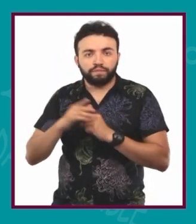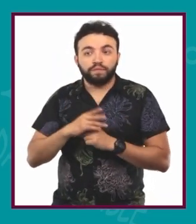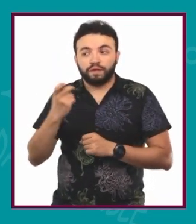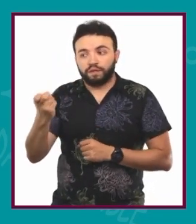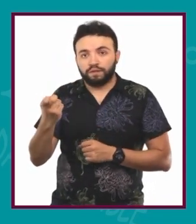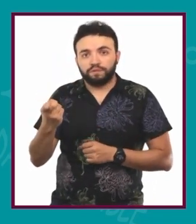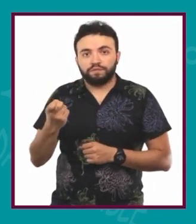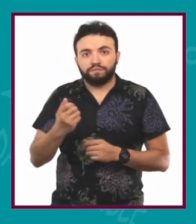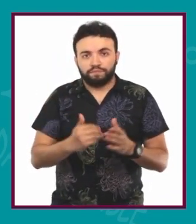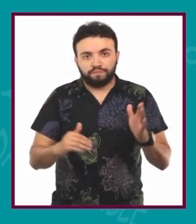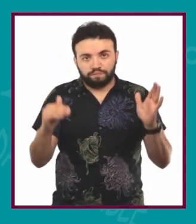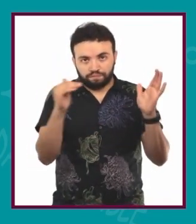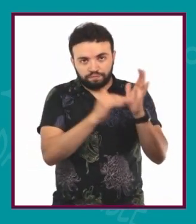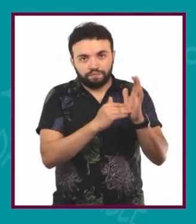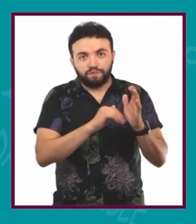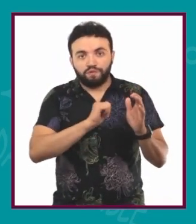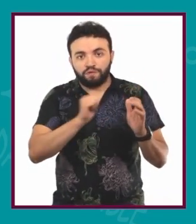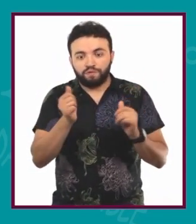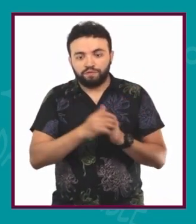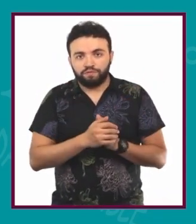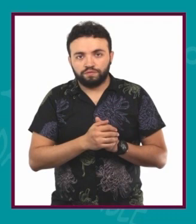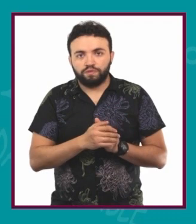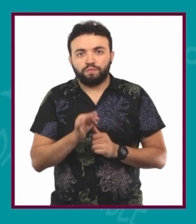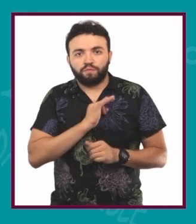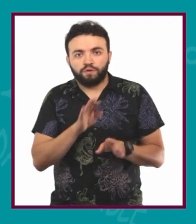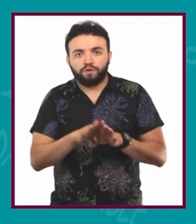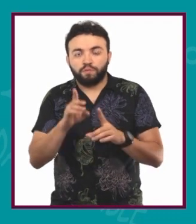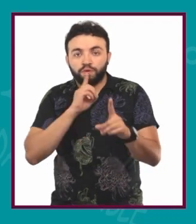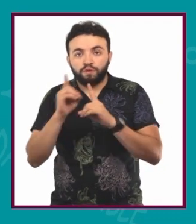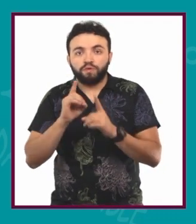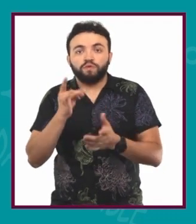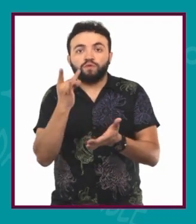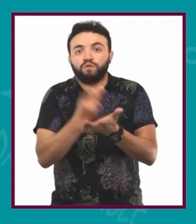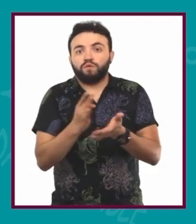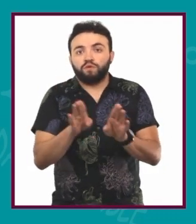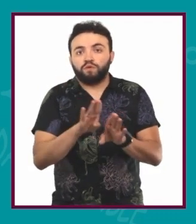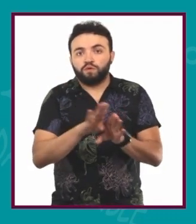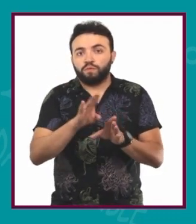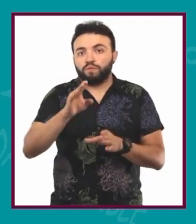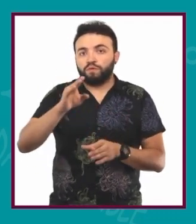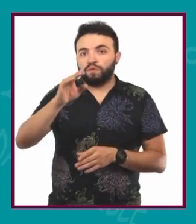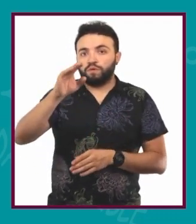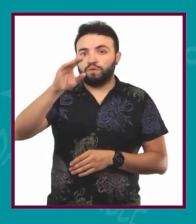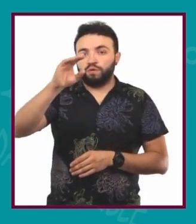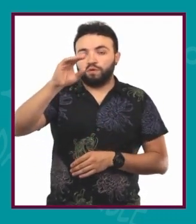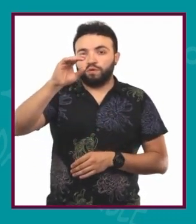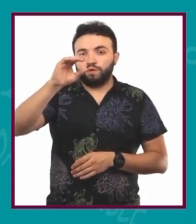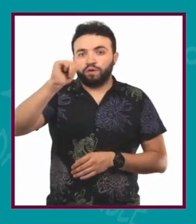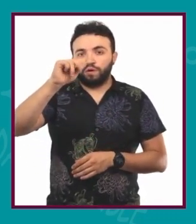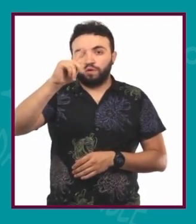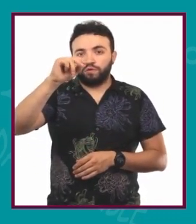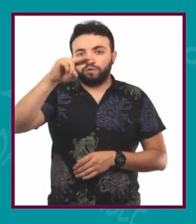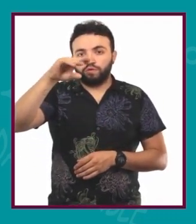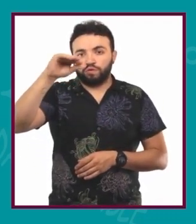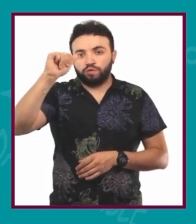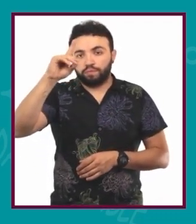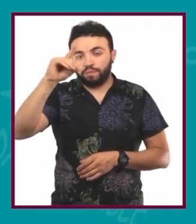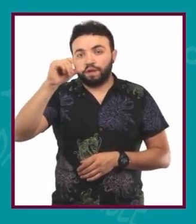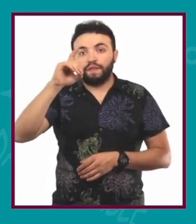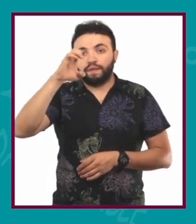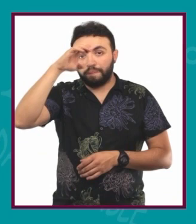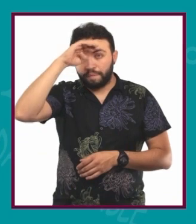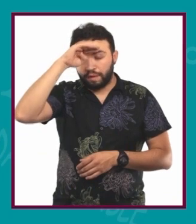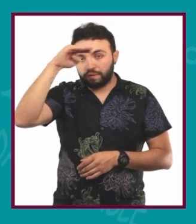el siguiente rasgo, la capacidad de dialogar. La autonomía de pensamiento no es posible si no nos abrimos al diálogo. Por ejemplo,